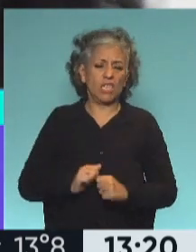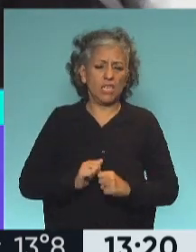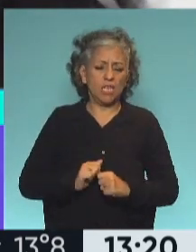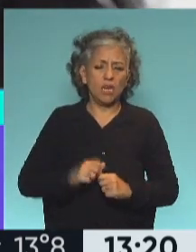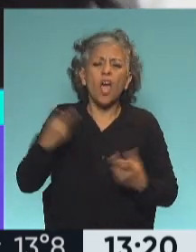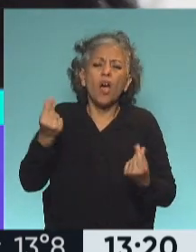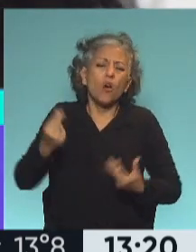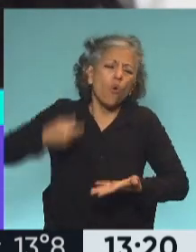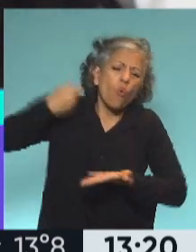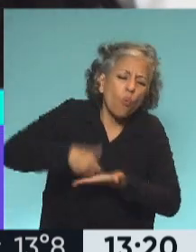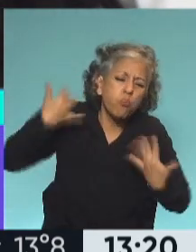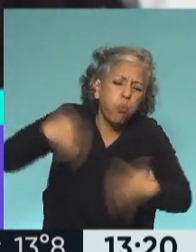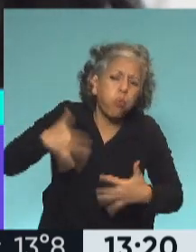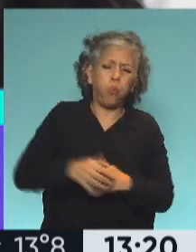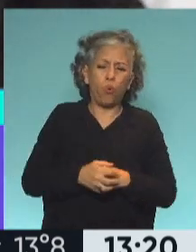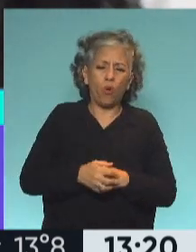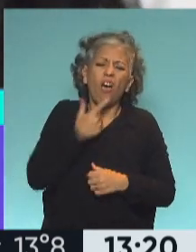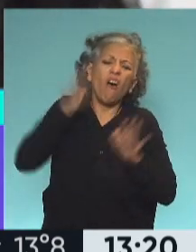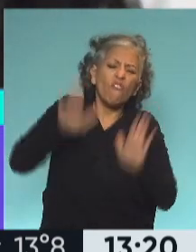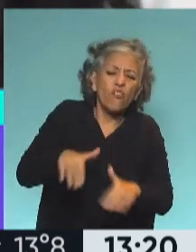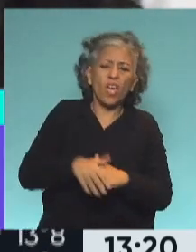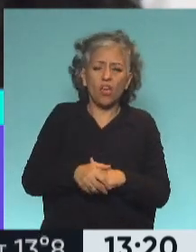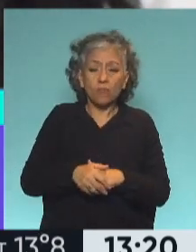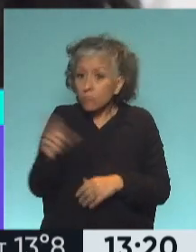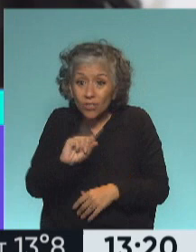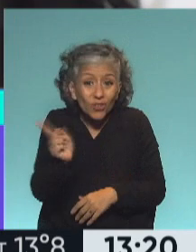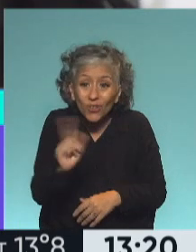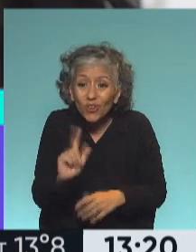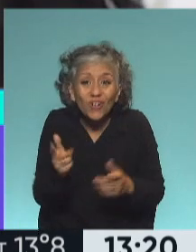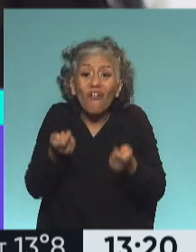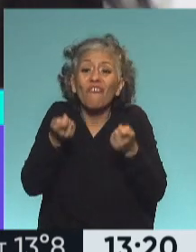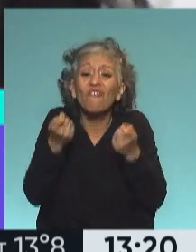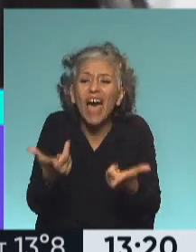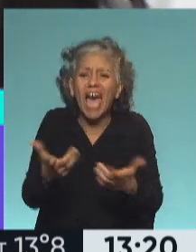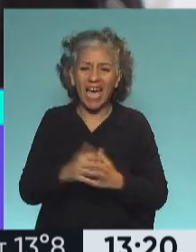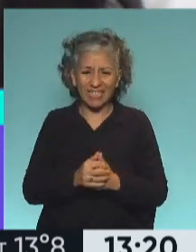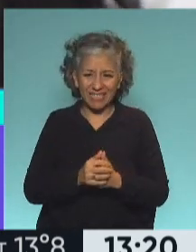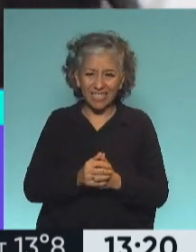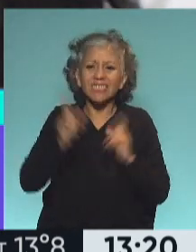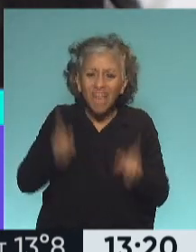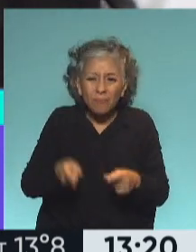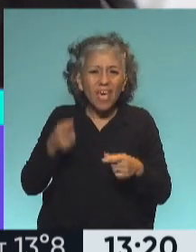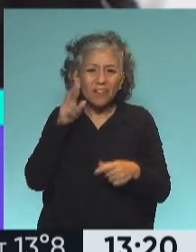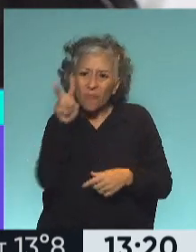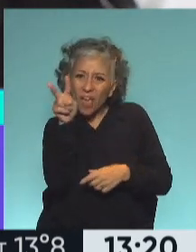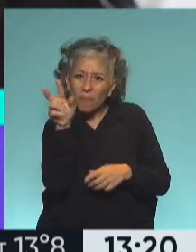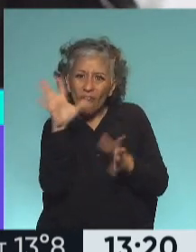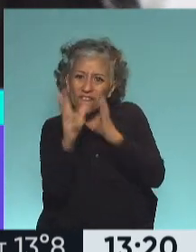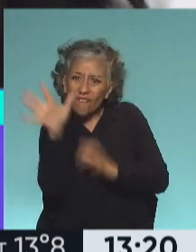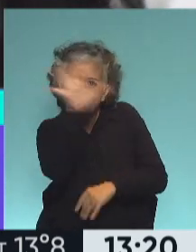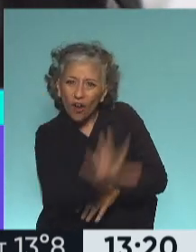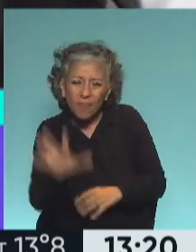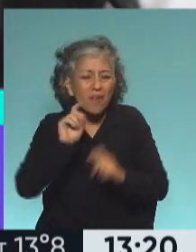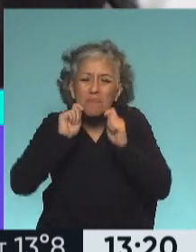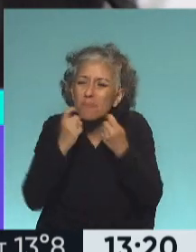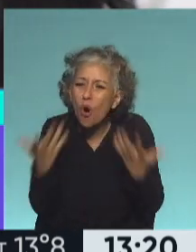feo. La verdad que no. Es fácil, quedan hermosos y sumamos a la inclusión de todas las personas